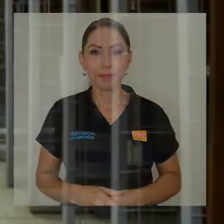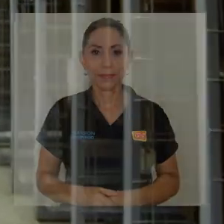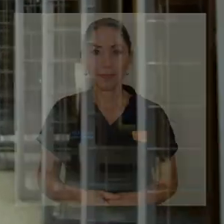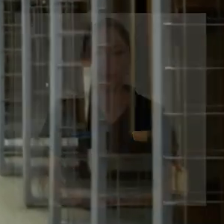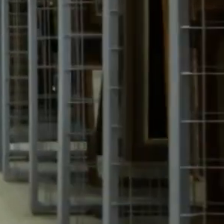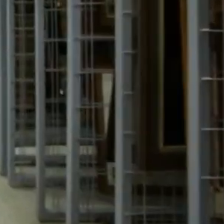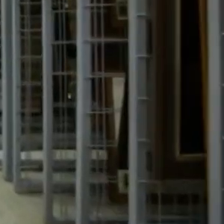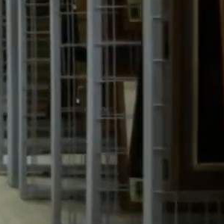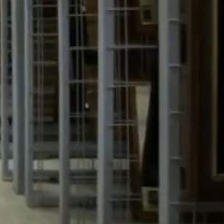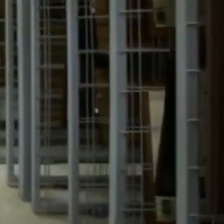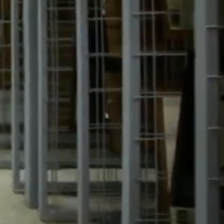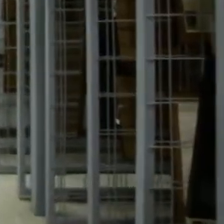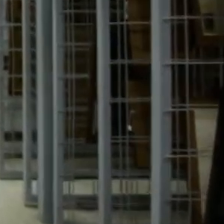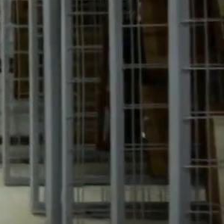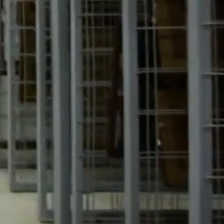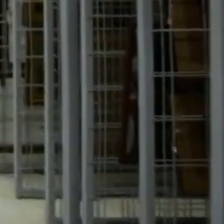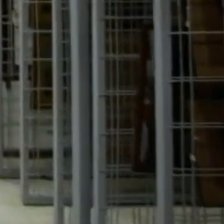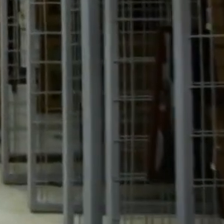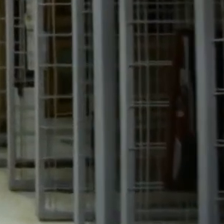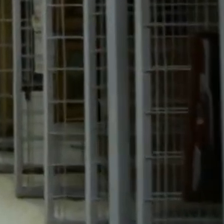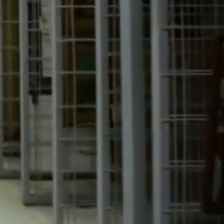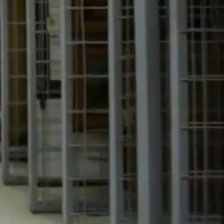¡Gracias! ¡Gracias! ¡Gracias! ¡Gracias! ¡Gracias!